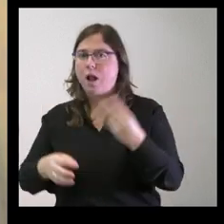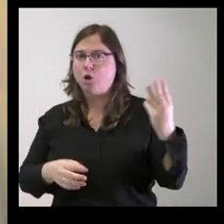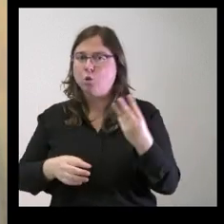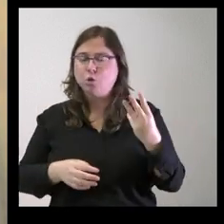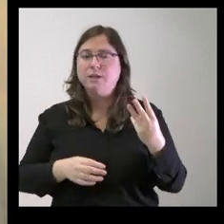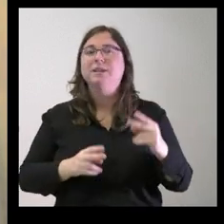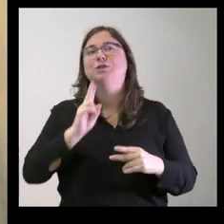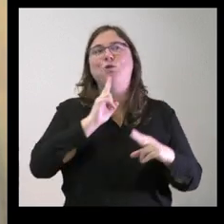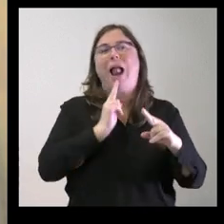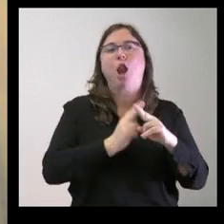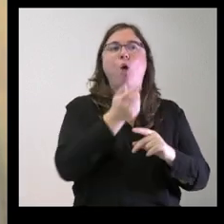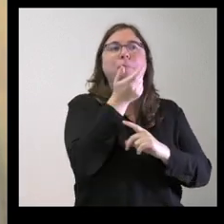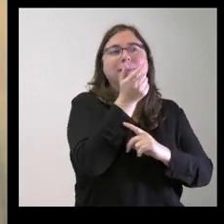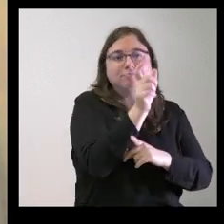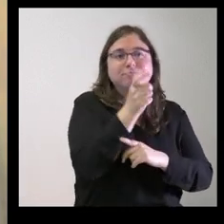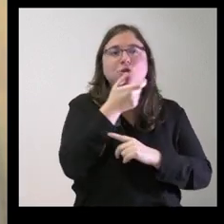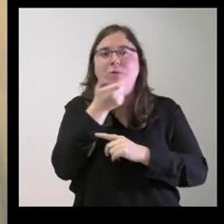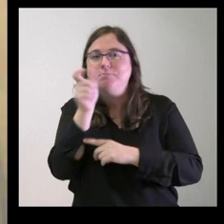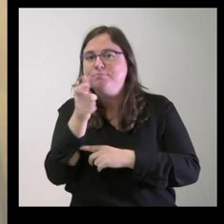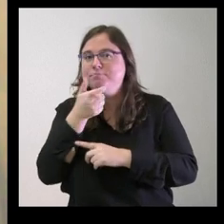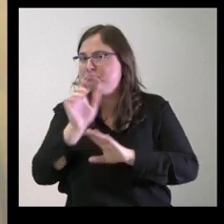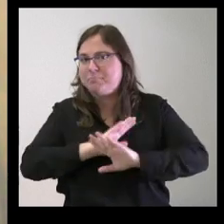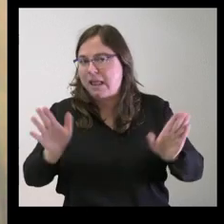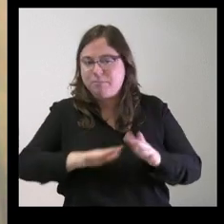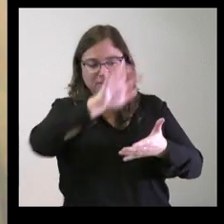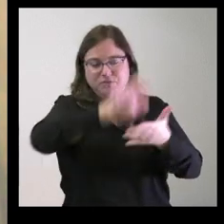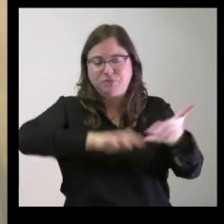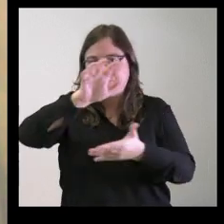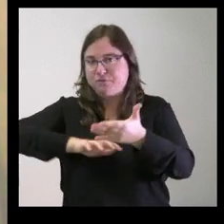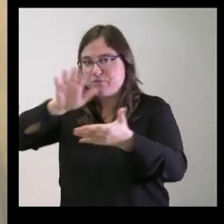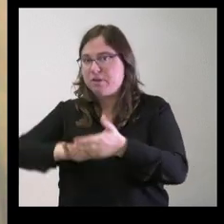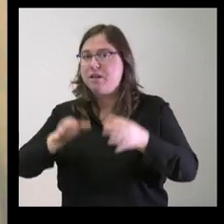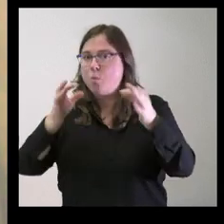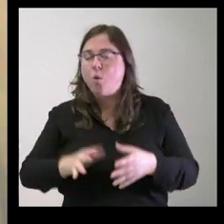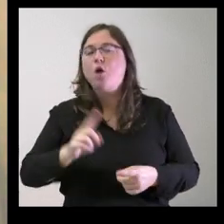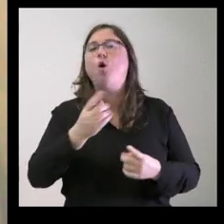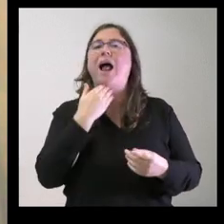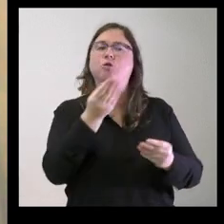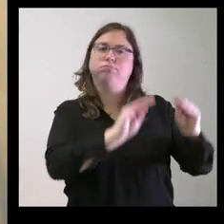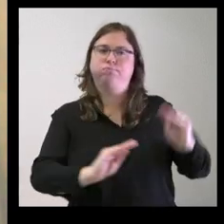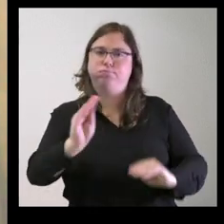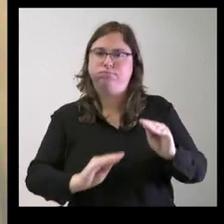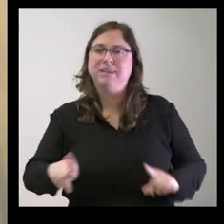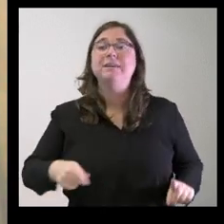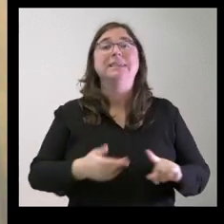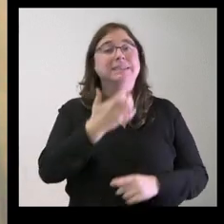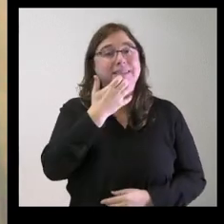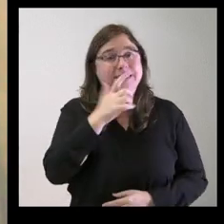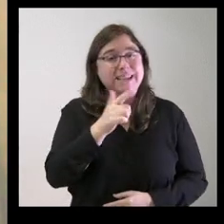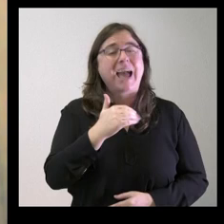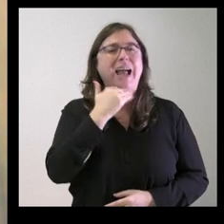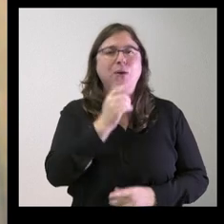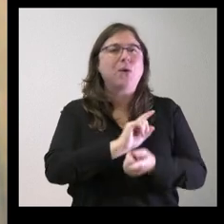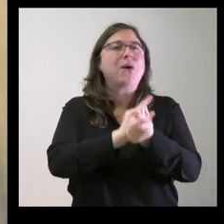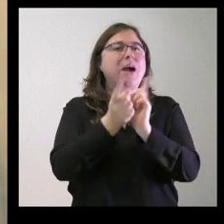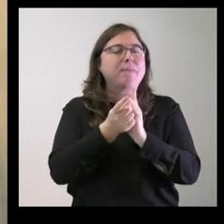cambia el nombre de la sede idónea para acogerla y si de ser así que es lo que ha cambiado